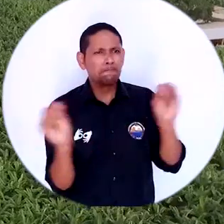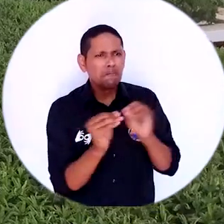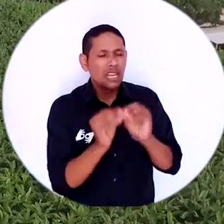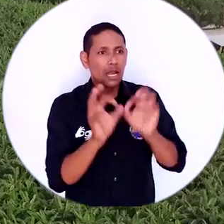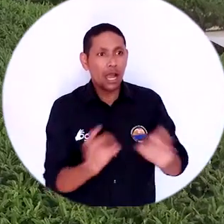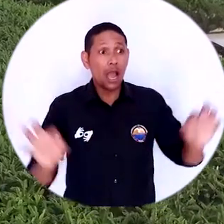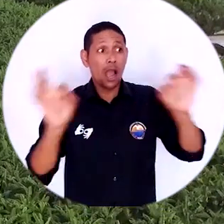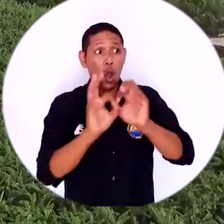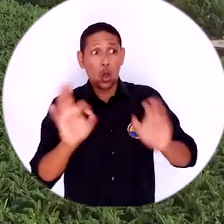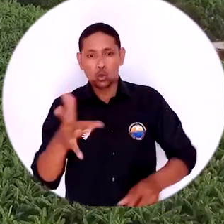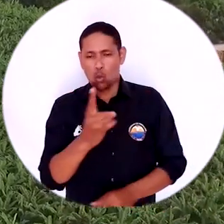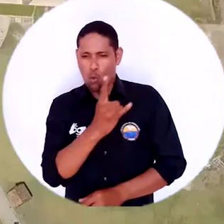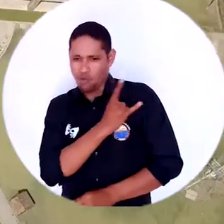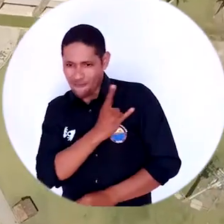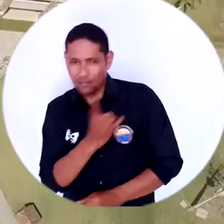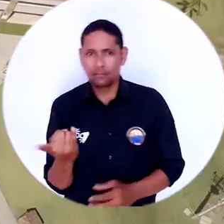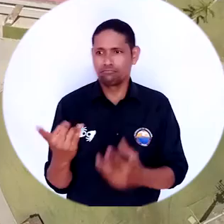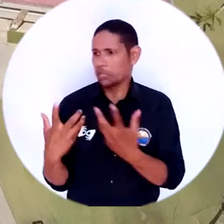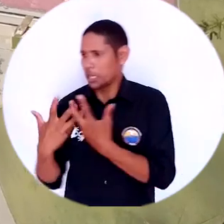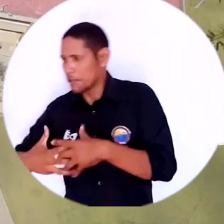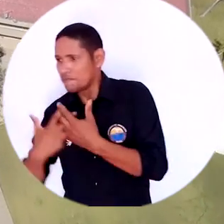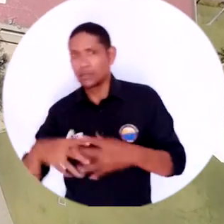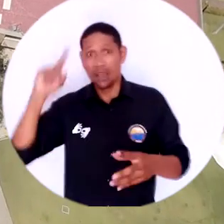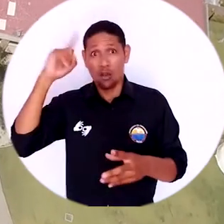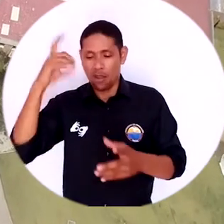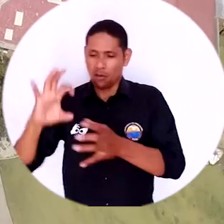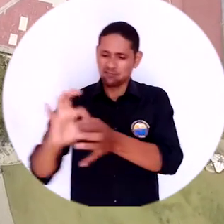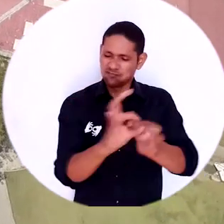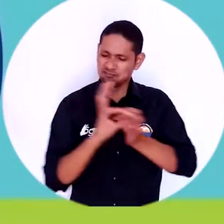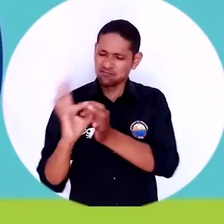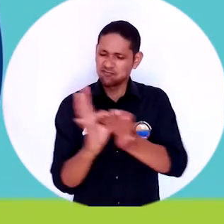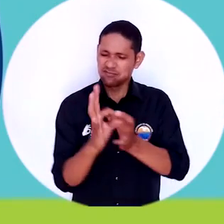relación universidad-empresa-estado como factor de desarrollo territorial.